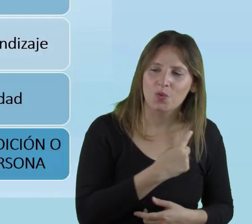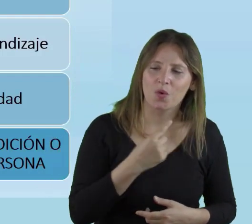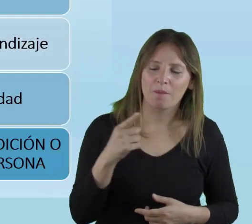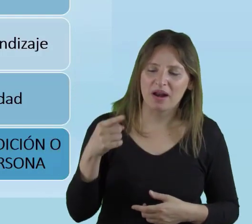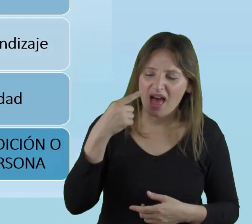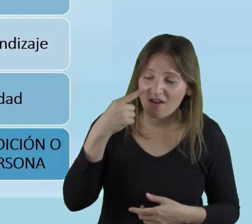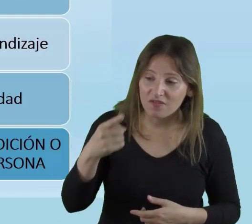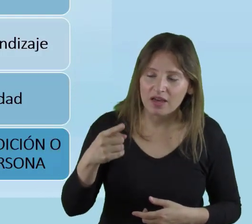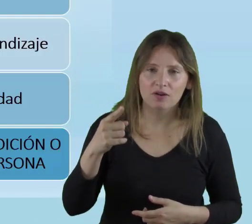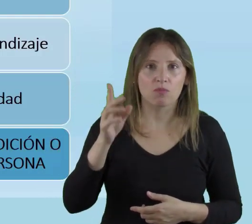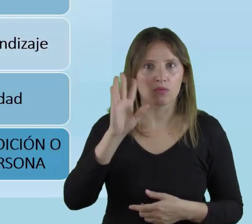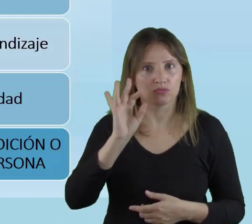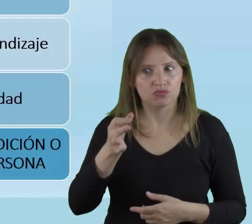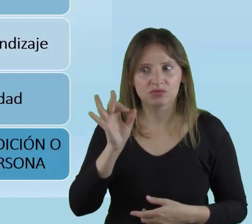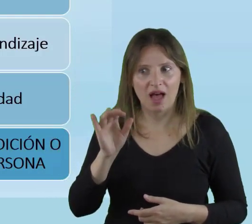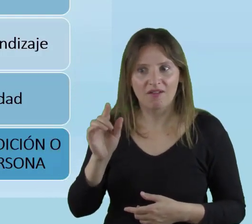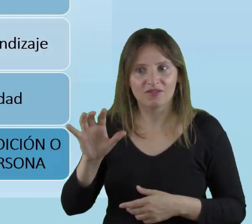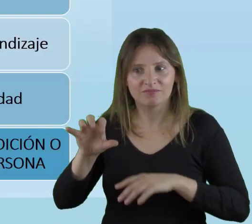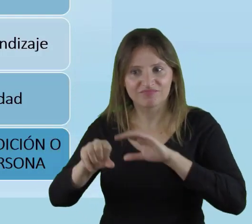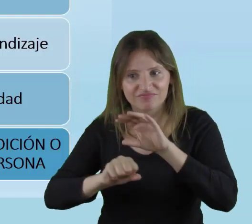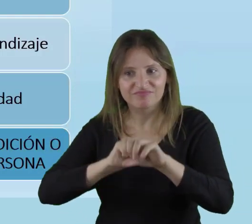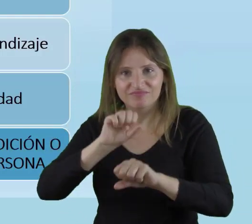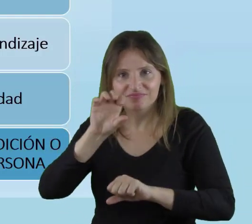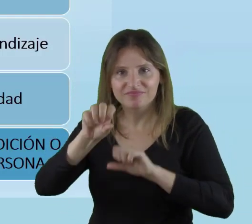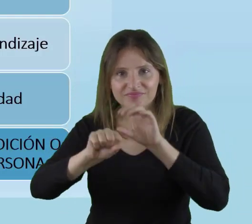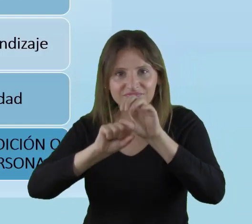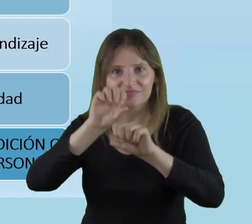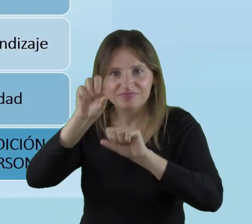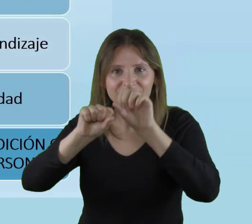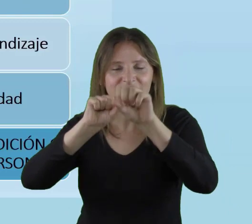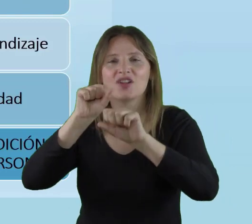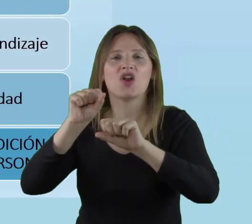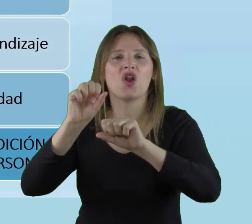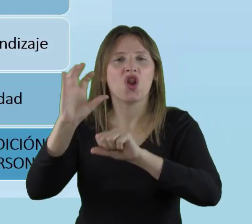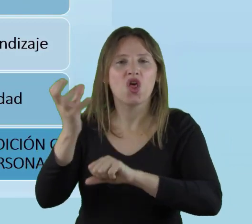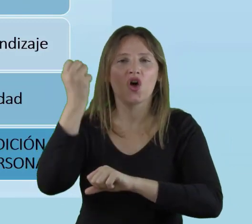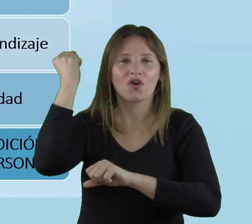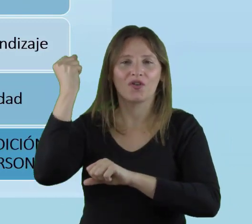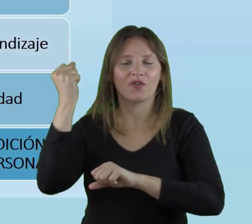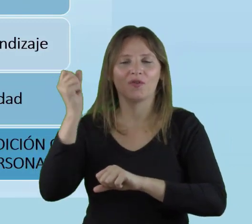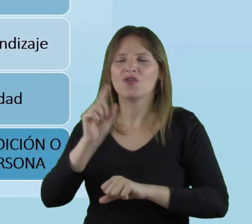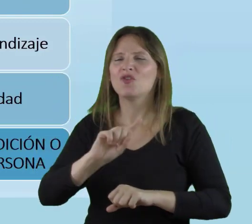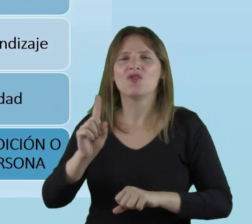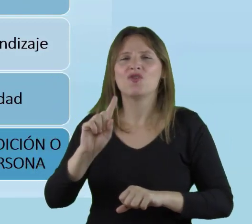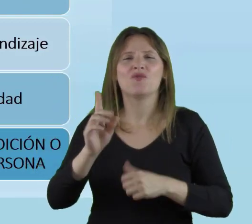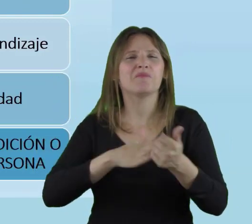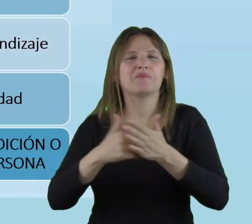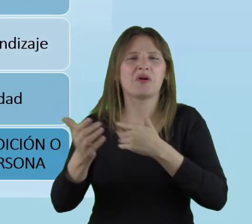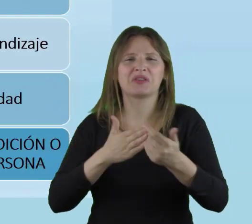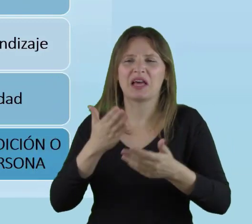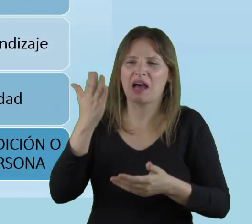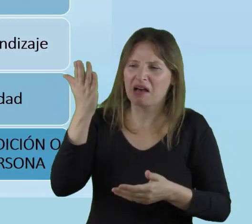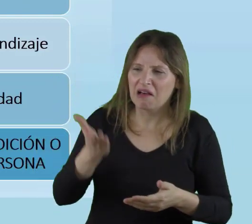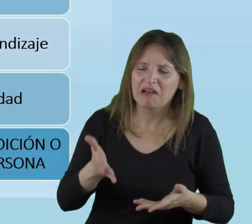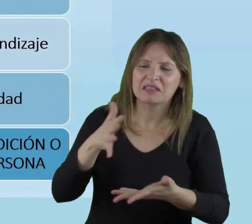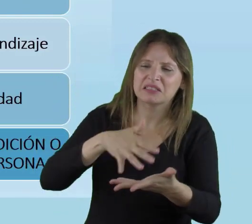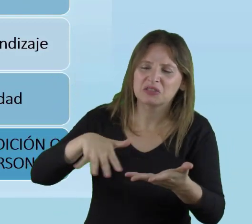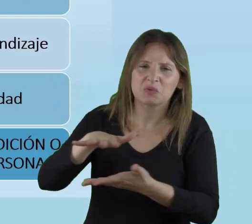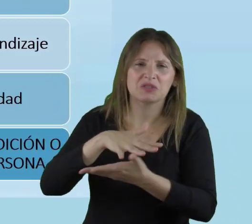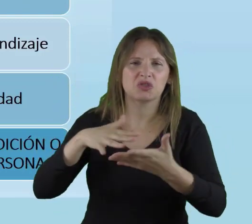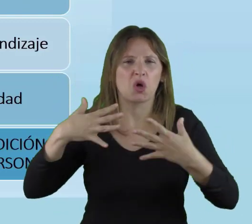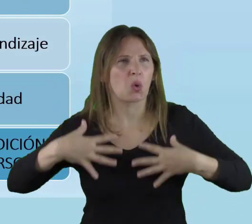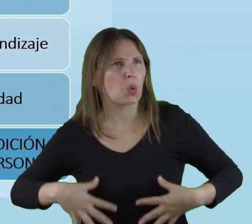en esas competencias que va logrando, antes que mirar su condición